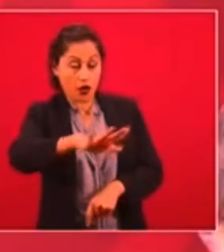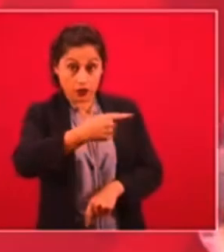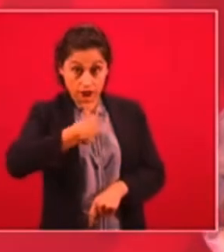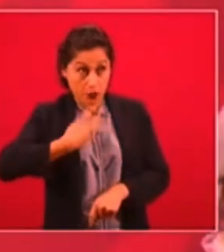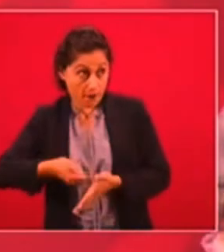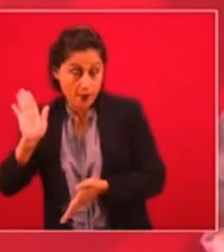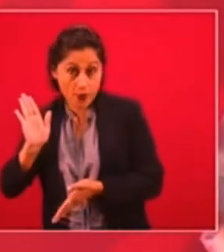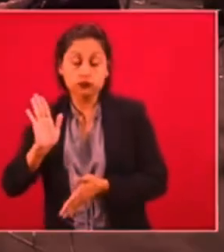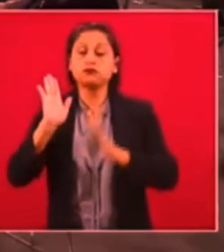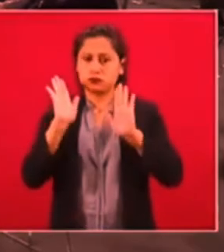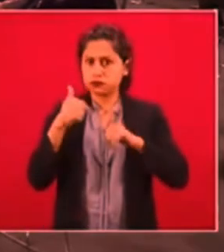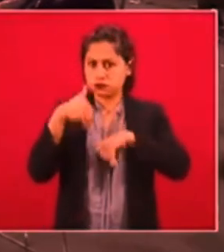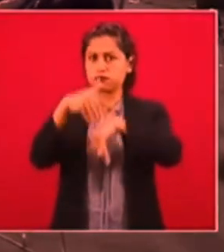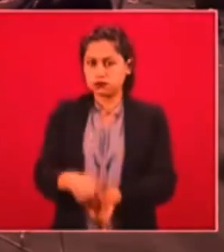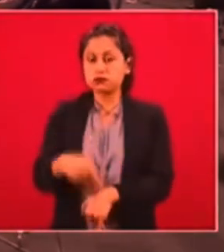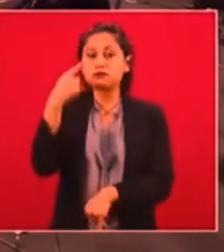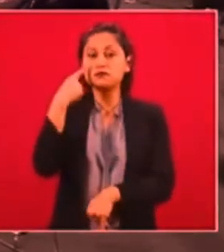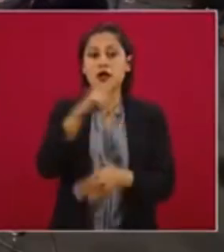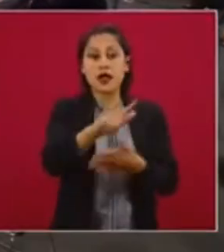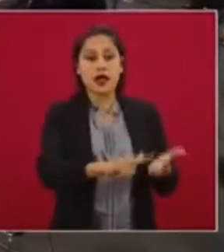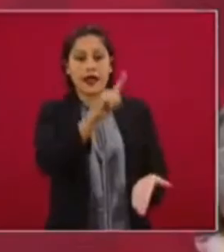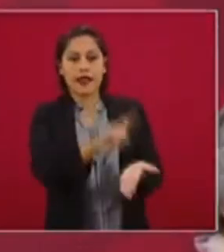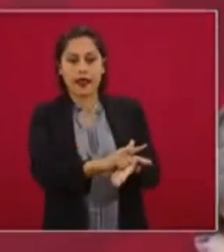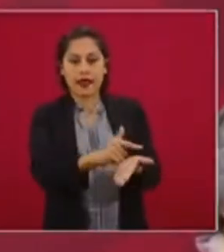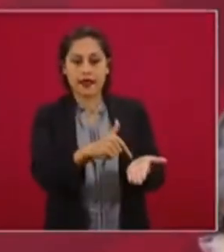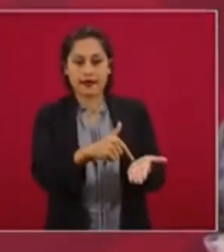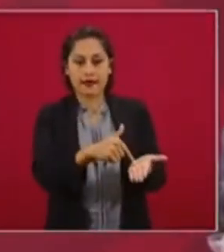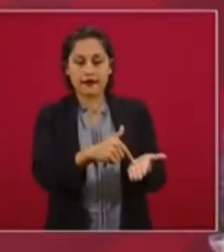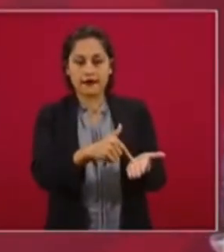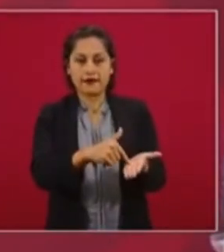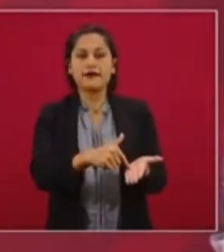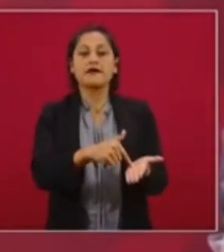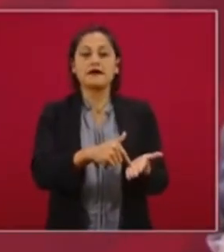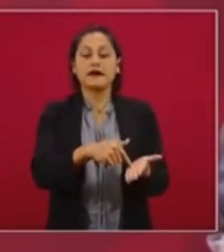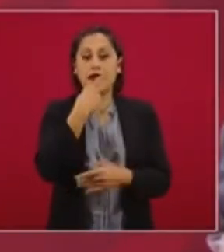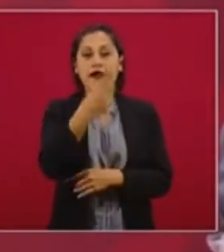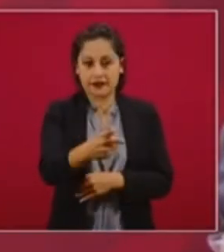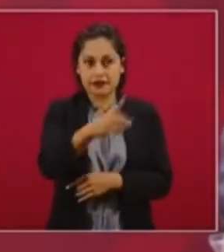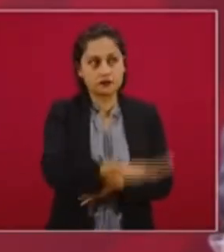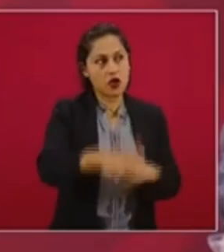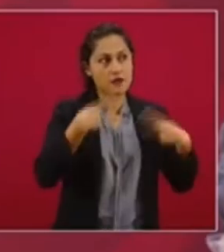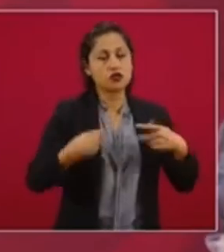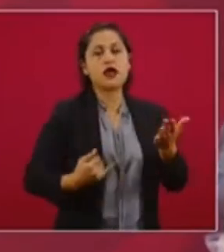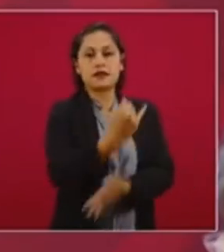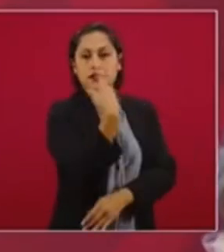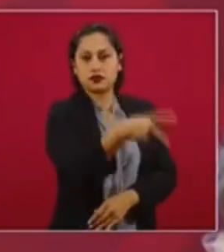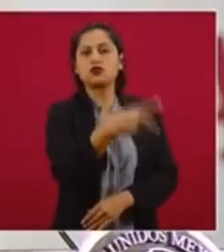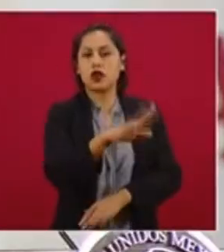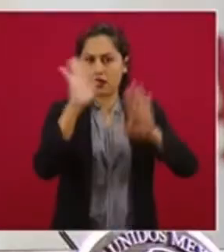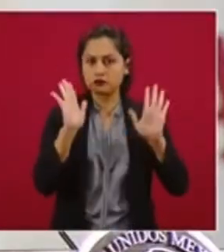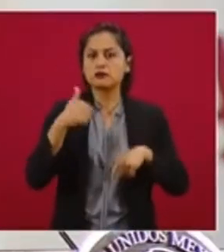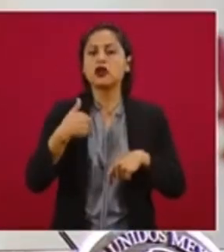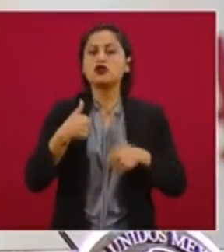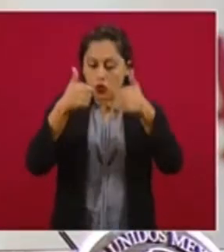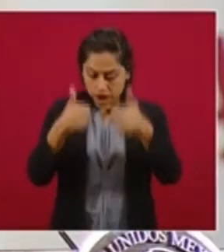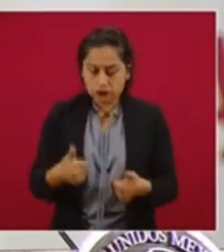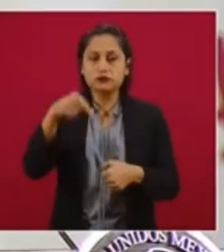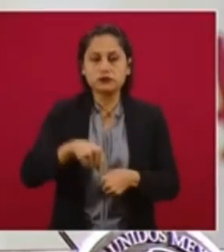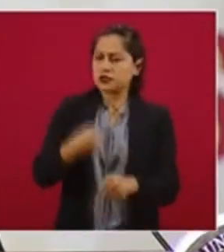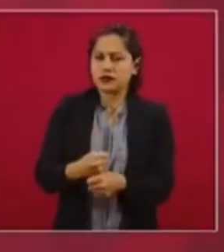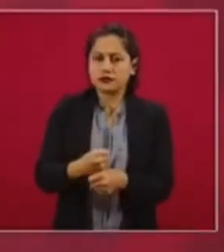aunque lo diga la ley, por encima de la ley este pueblo está la democracia si voy a estar aquí, mientras el pueblo me respalda